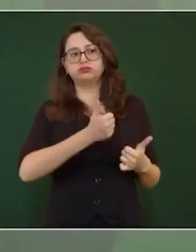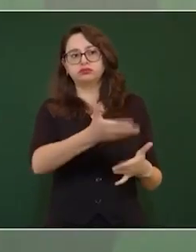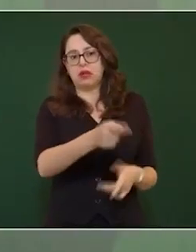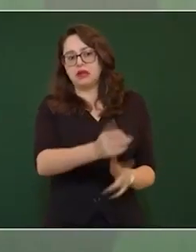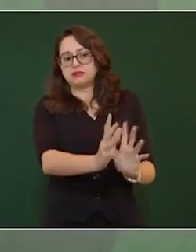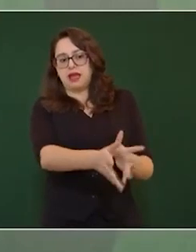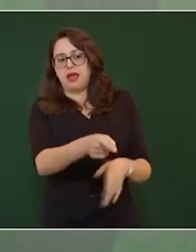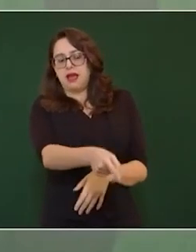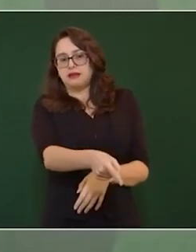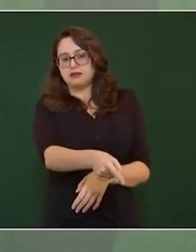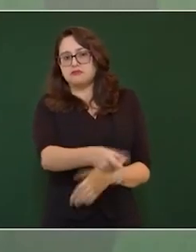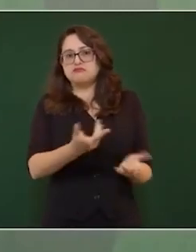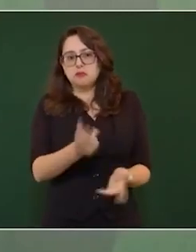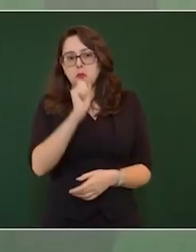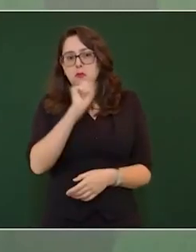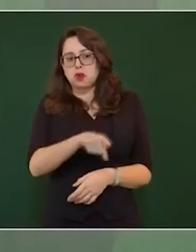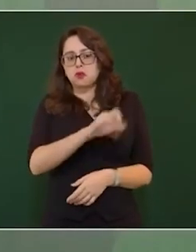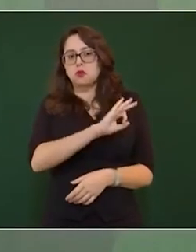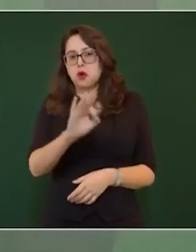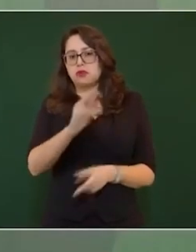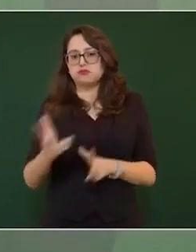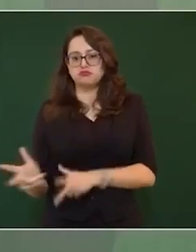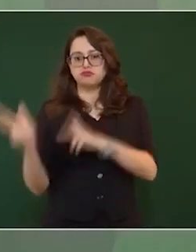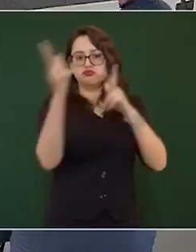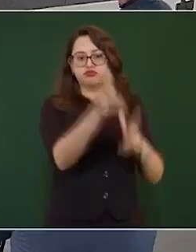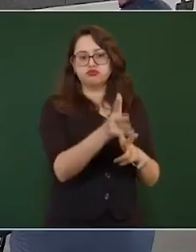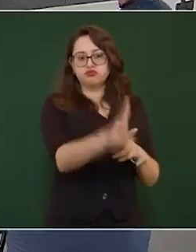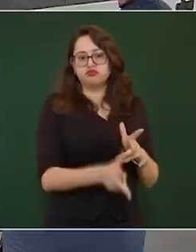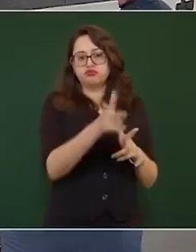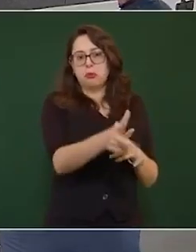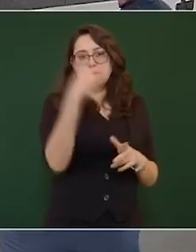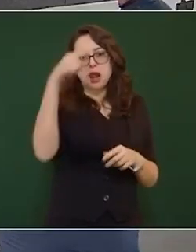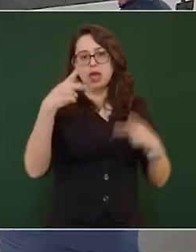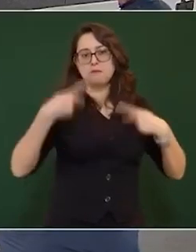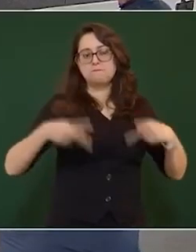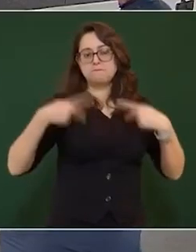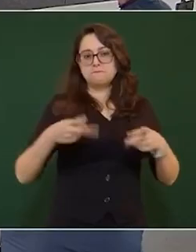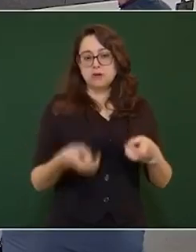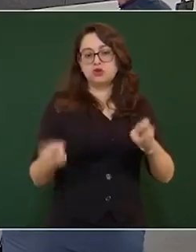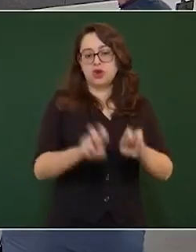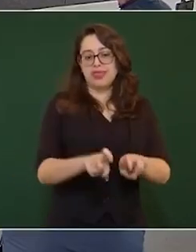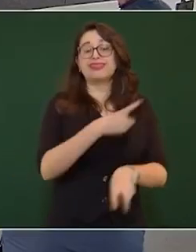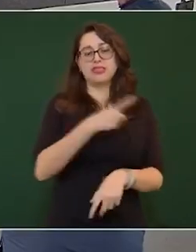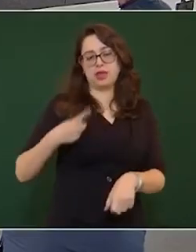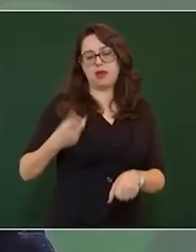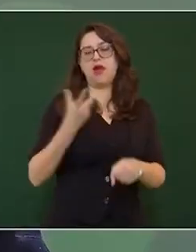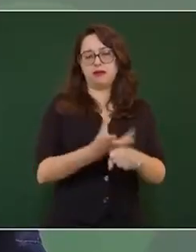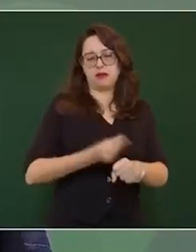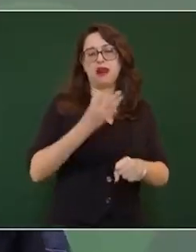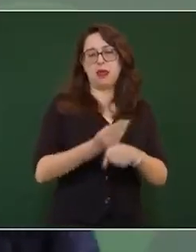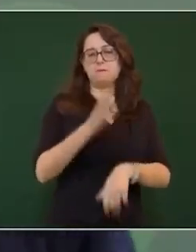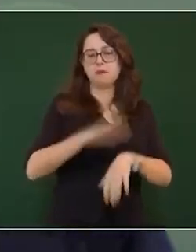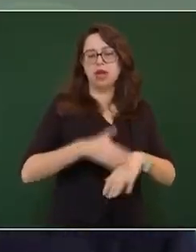luego, modernizándolas va a significar una inversión para mejorar